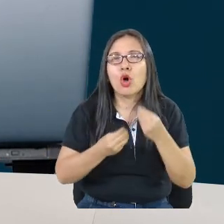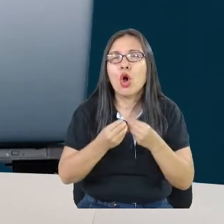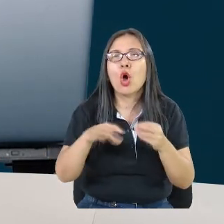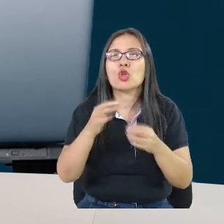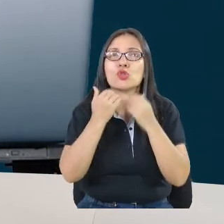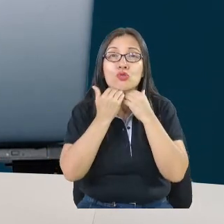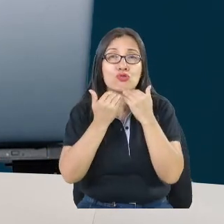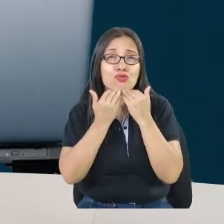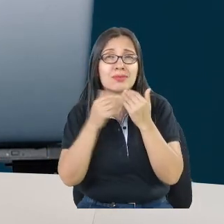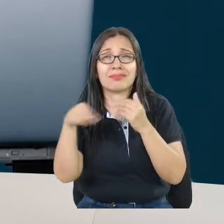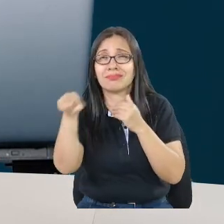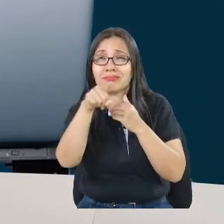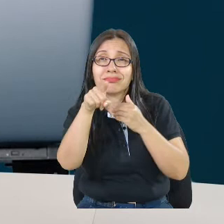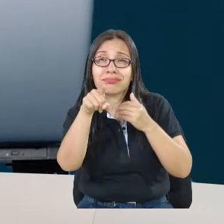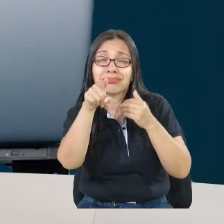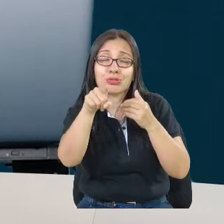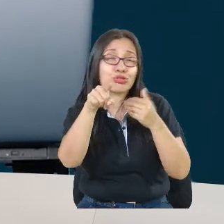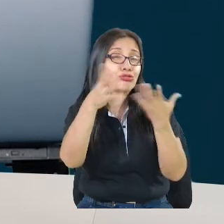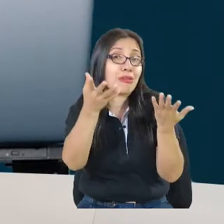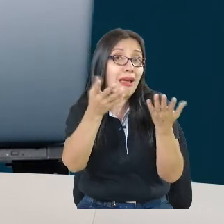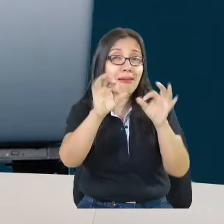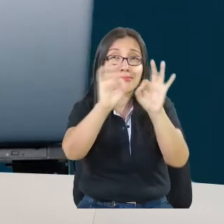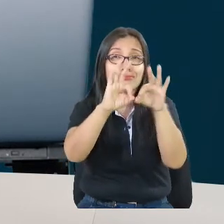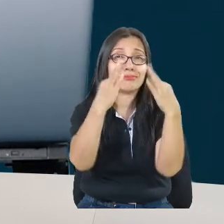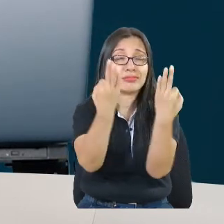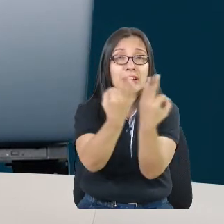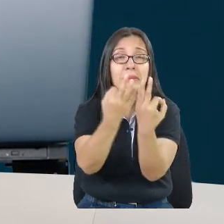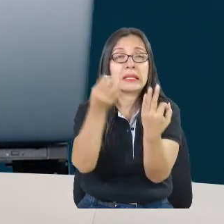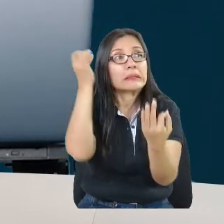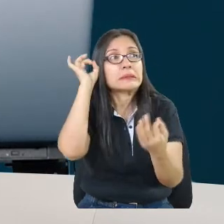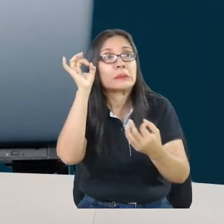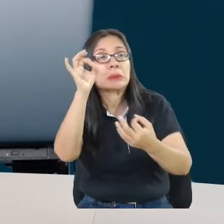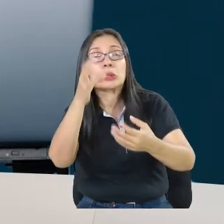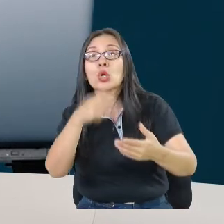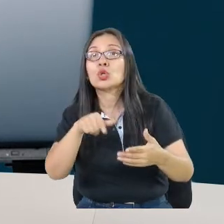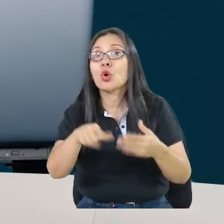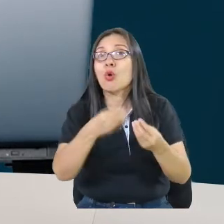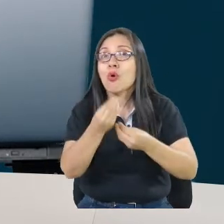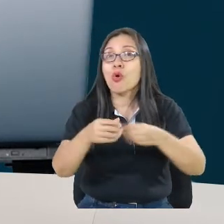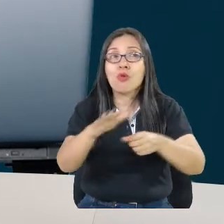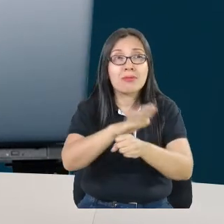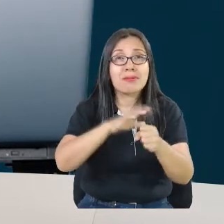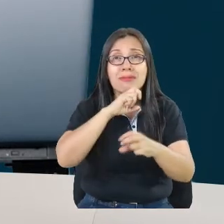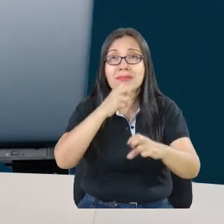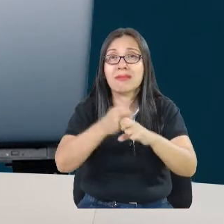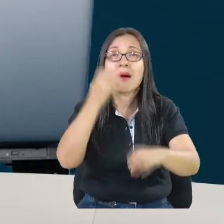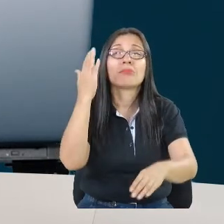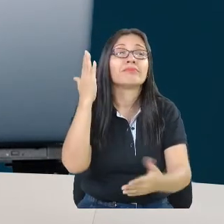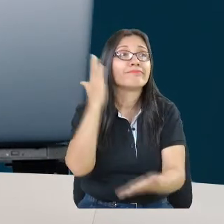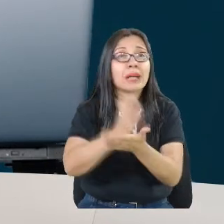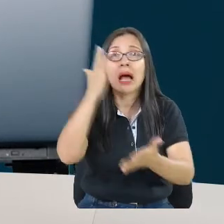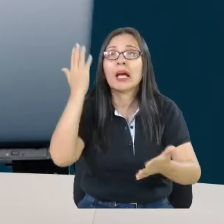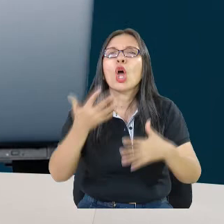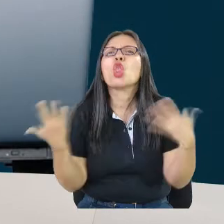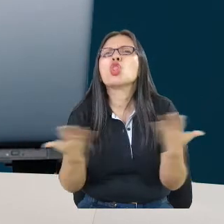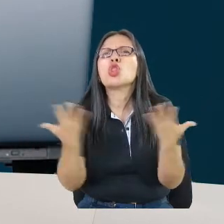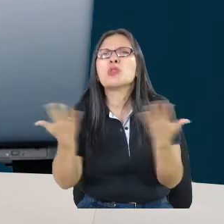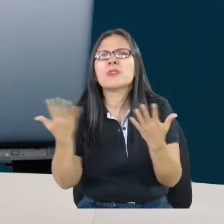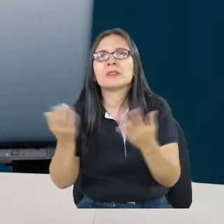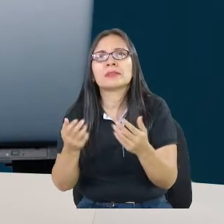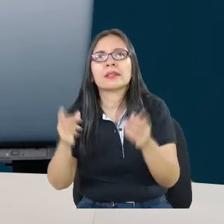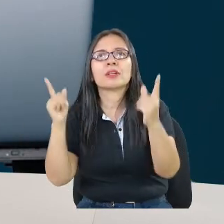familias identificados, dado el caso de que ocurra un desastre, dónde ese punto de encuentro o dónde se van a encontrar.